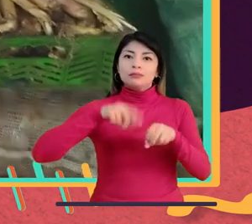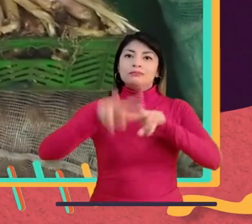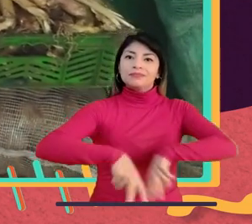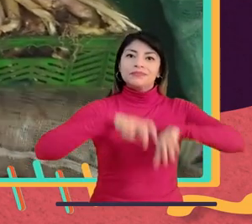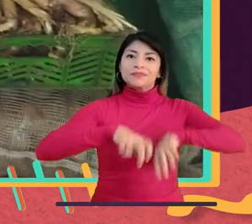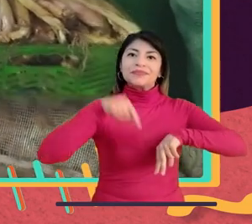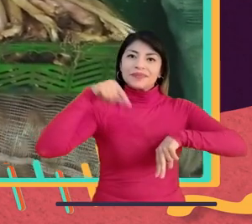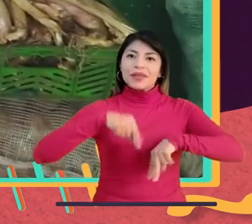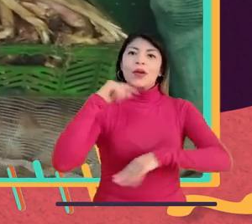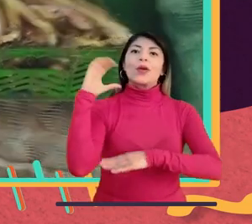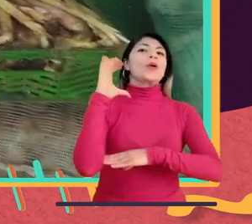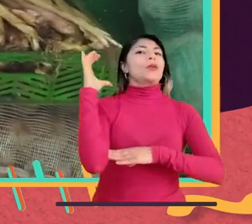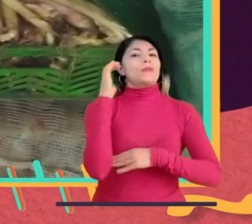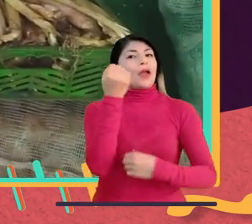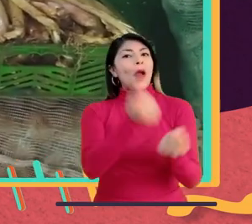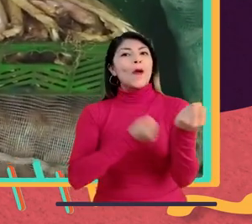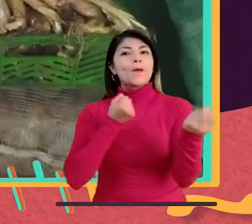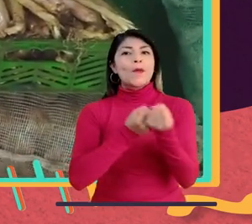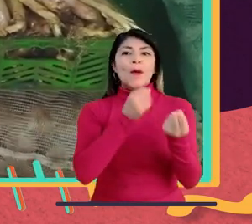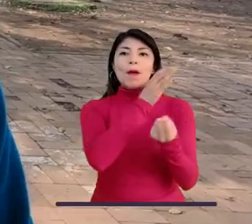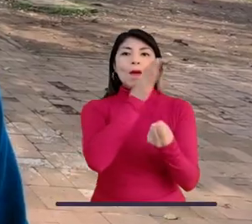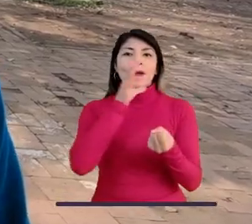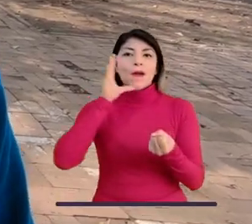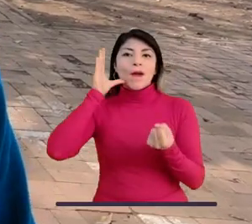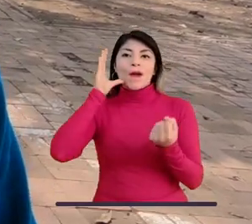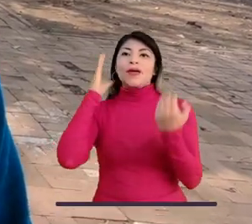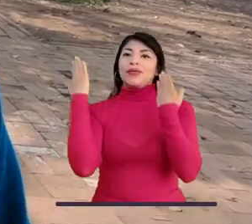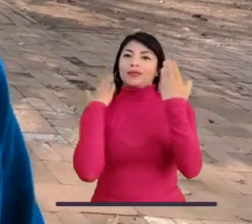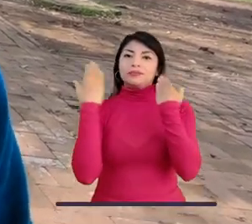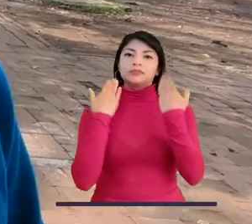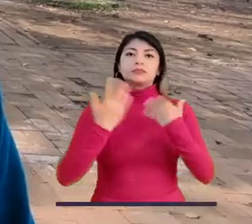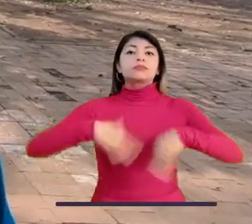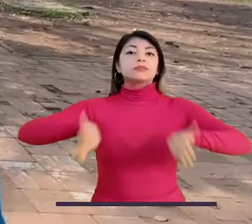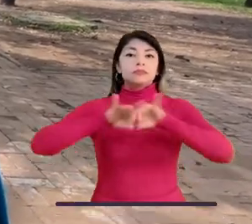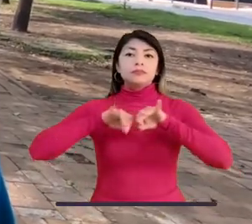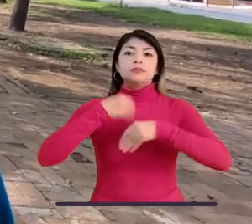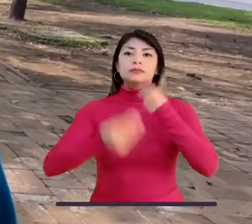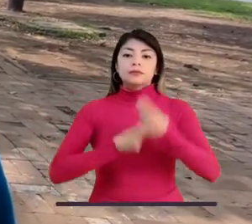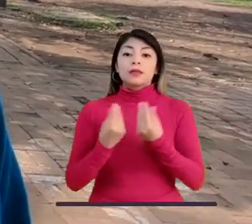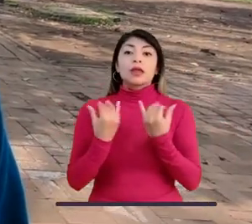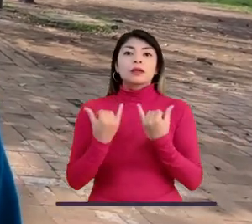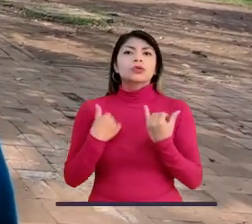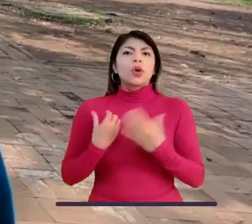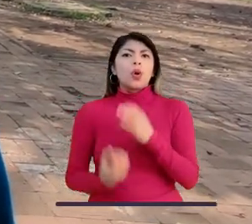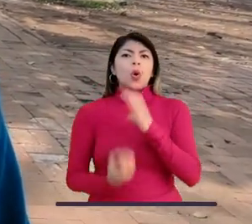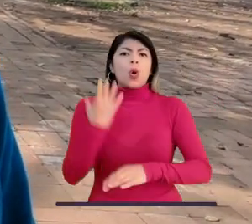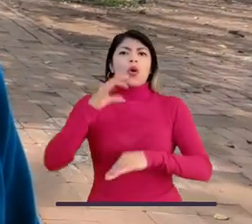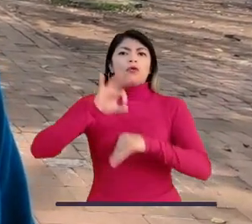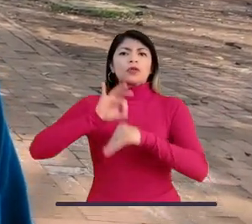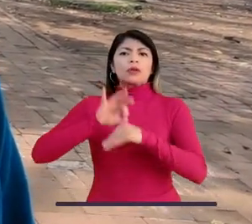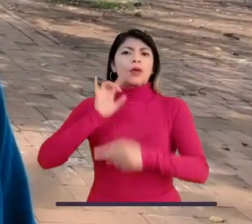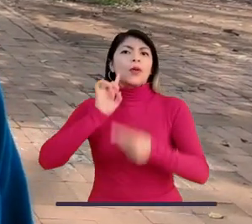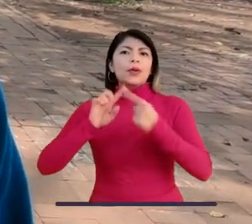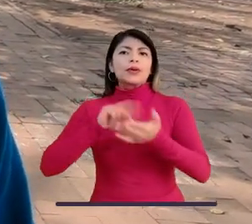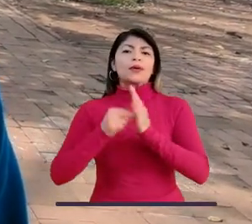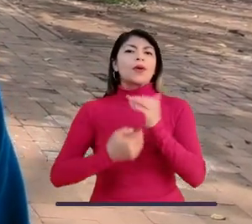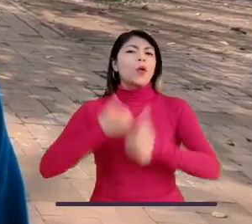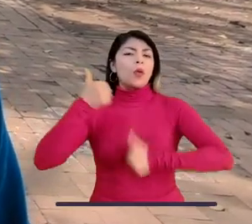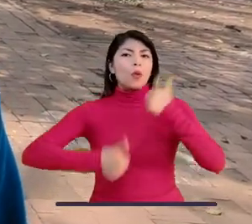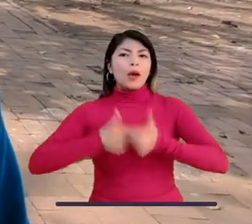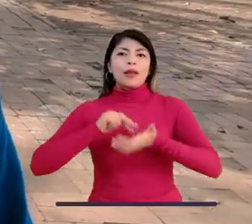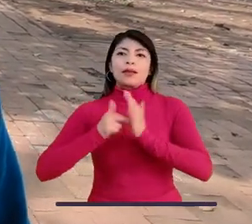campo colombiano, a comprarle al campesino. ¿Cómo fue que creé Guardianes por la Vida? Pues fue a partir de una coyuntura